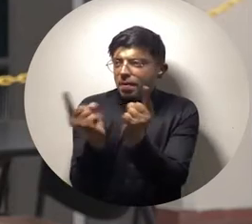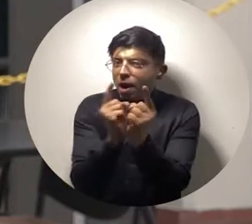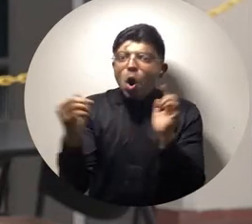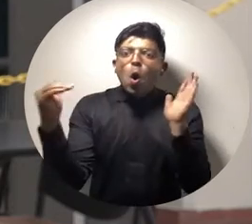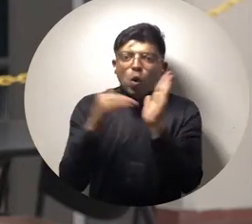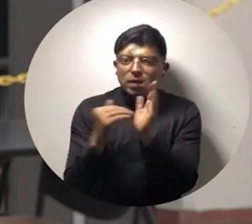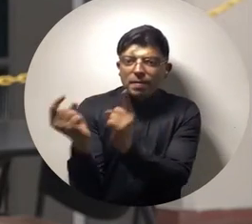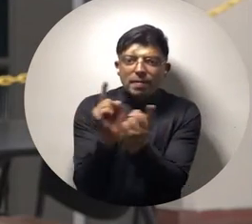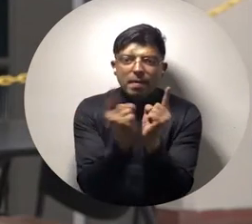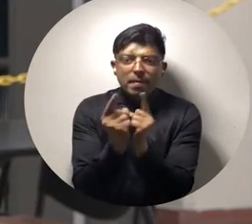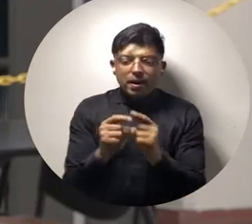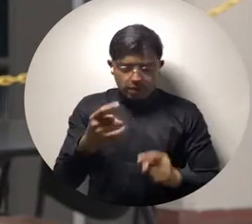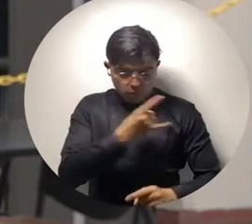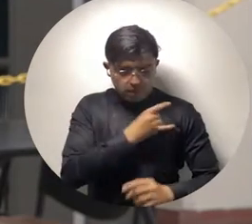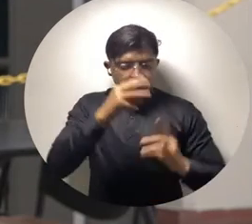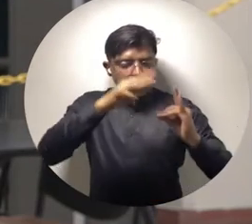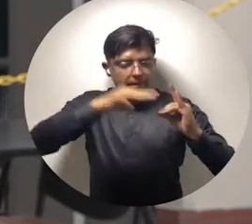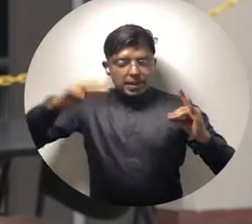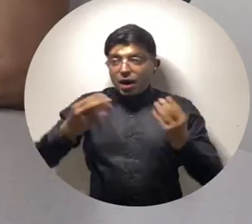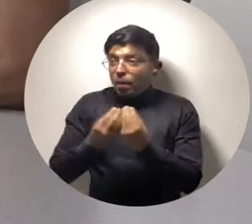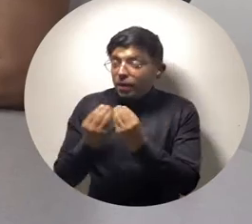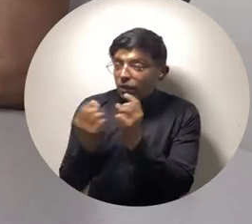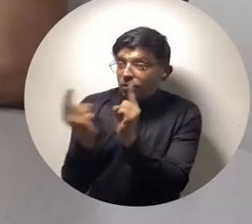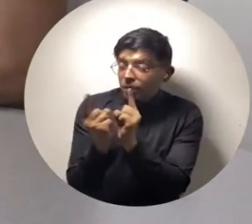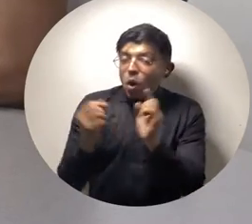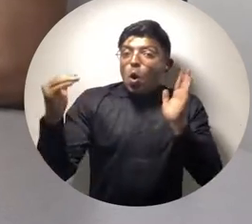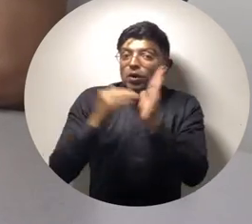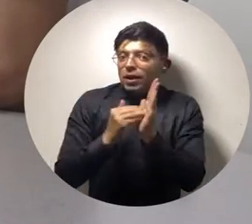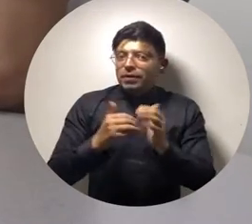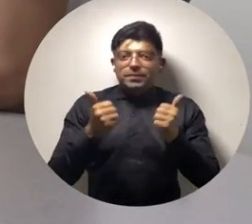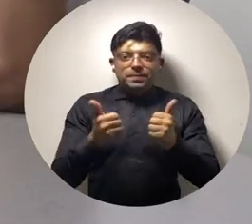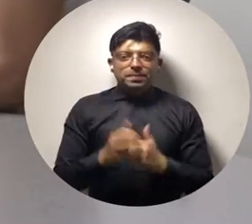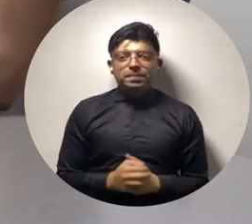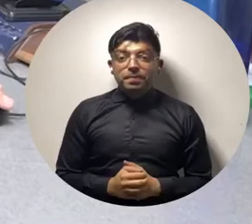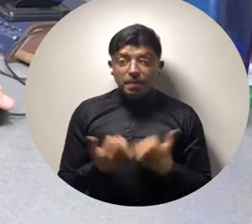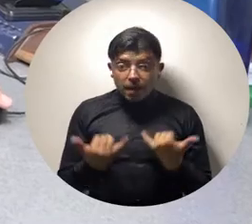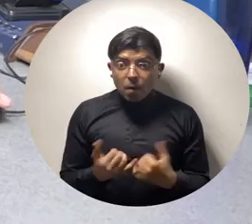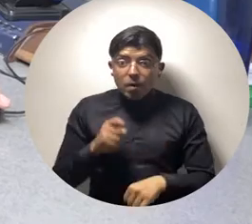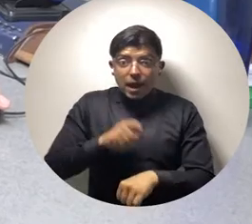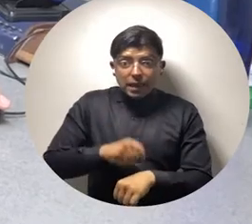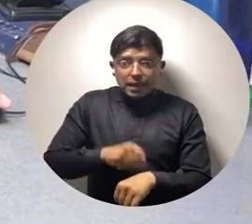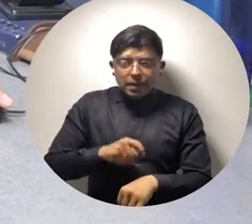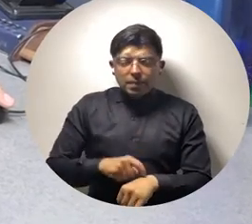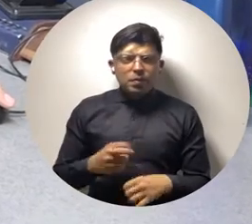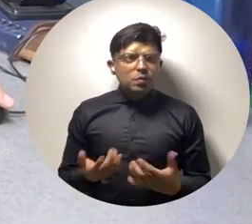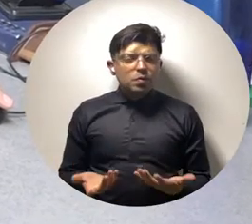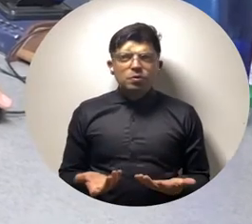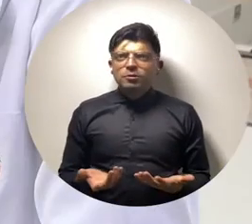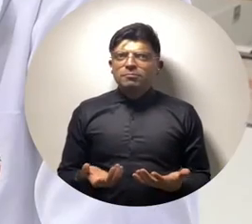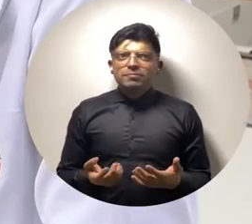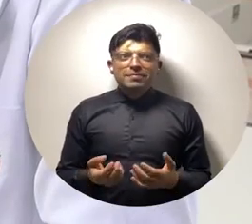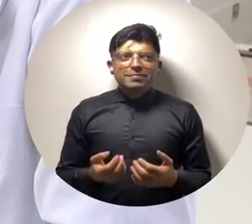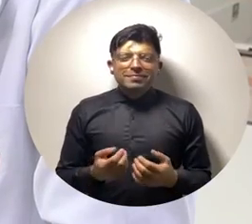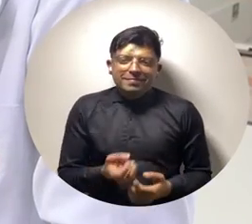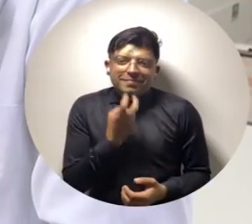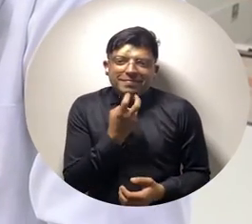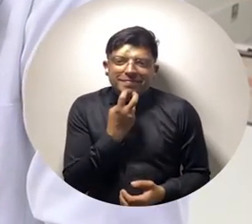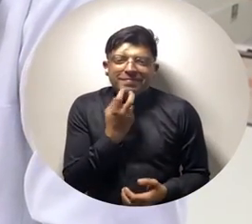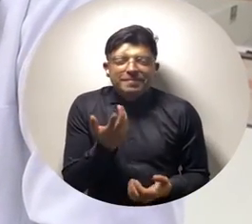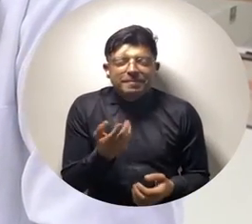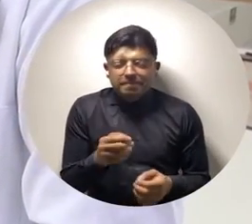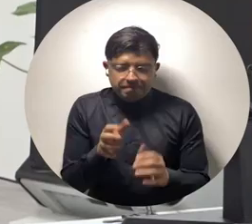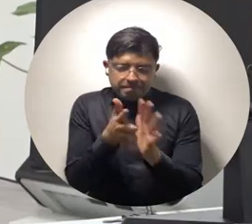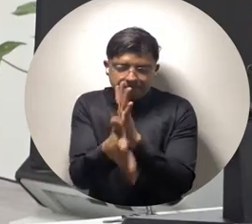reencontrarnos con nuestros compañeros aquí en la Universidad del Magdalena. En este tiempo lo que más risa da